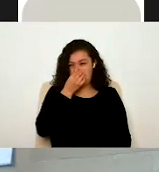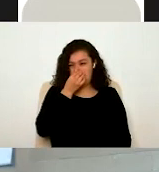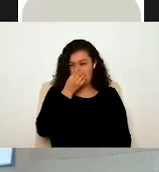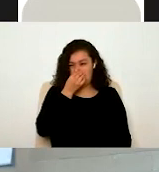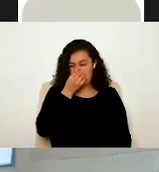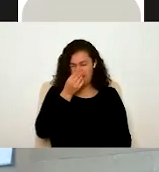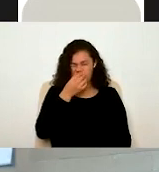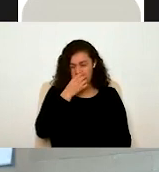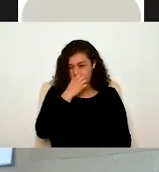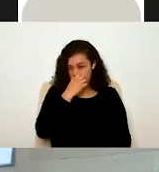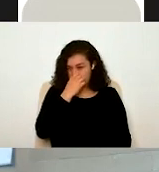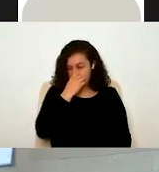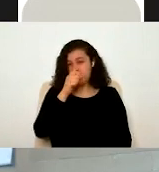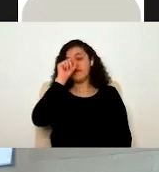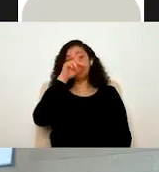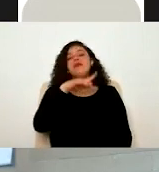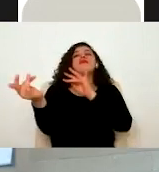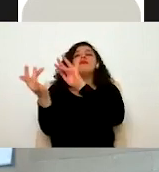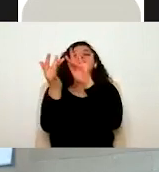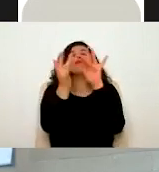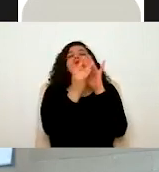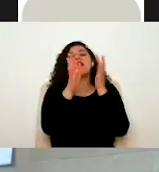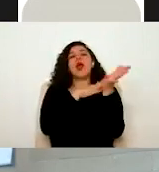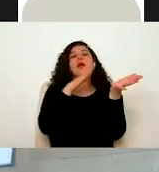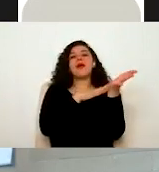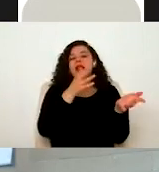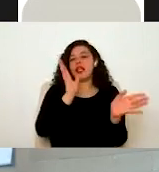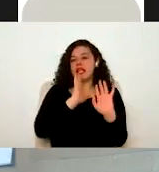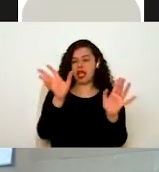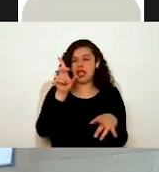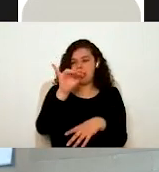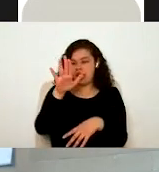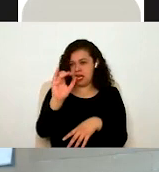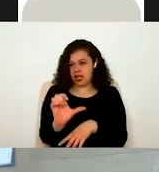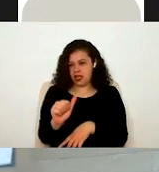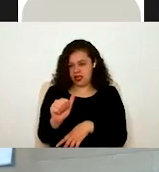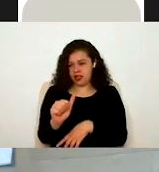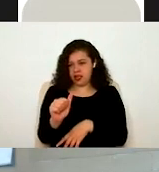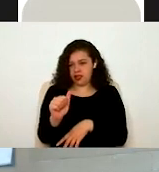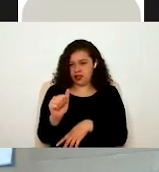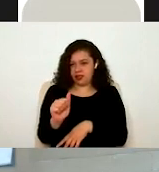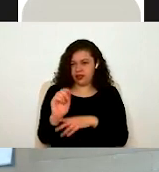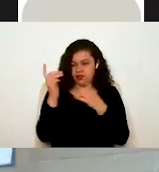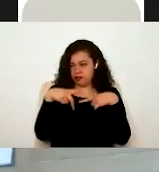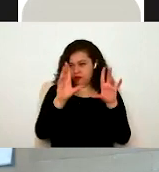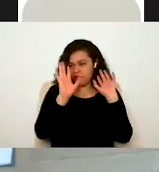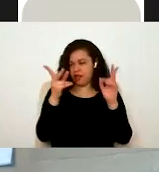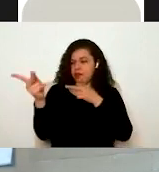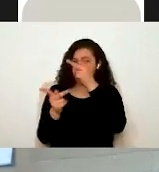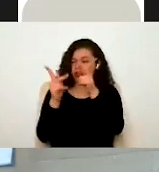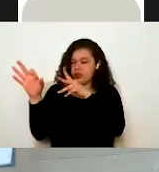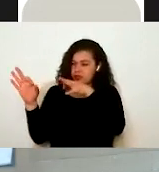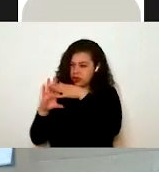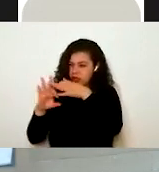También tenemos los enlaces a los documentos que ya nos presentó Diana, que son las, las preguntas frecuentes sobre trámites y